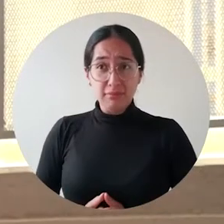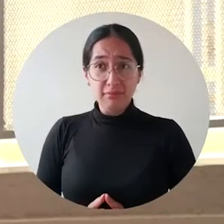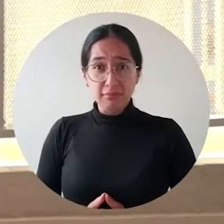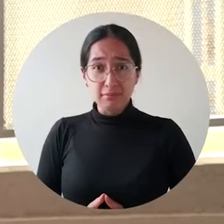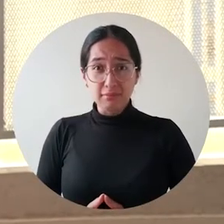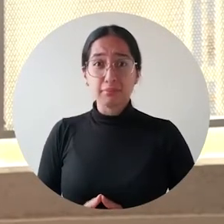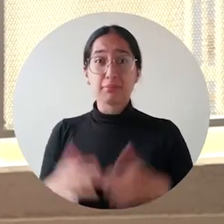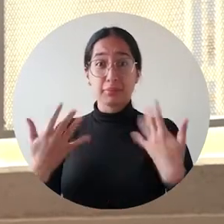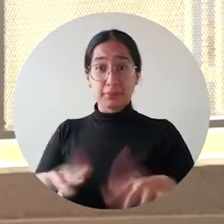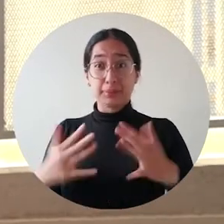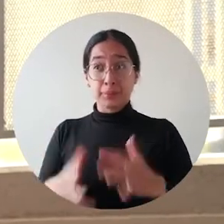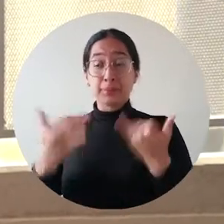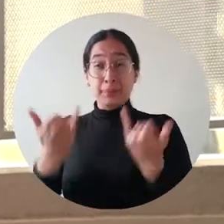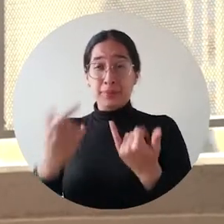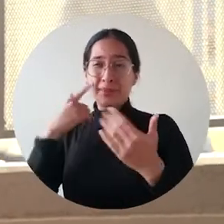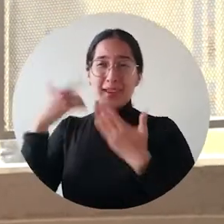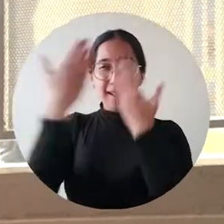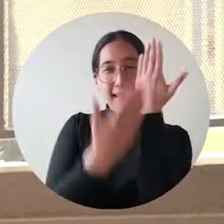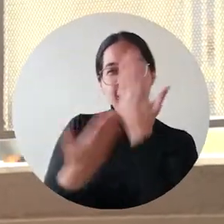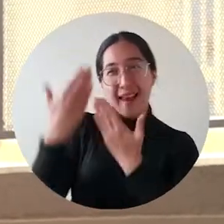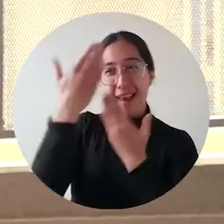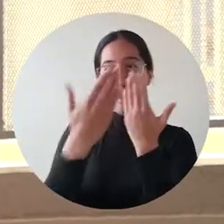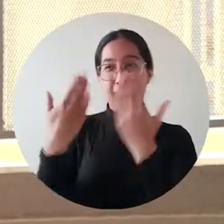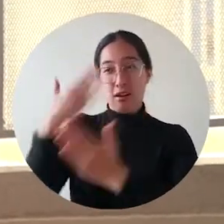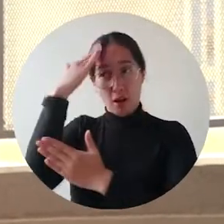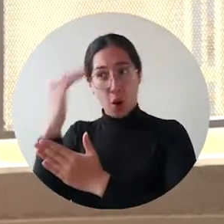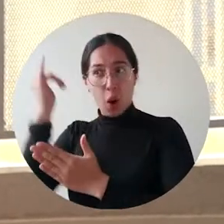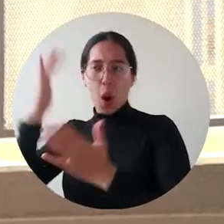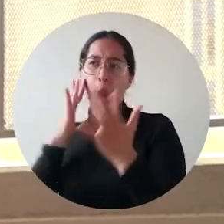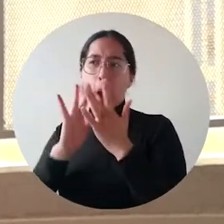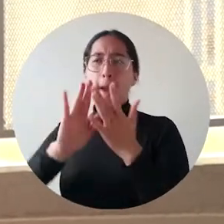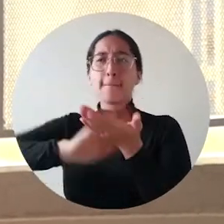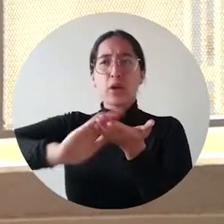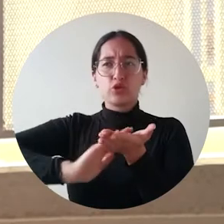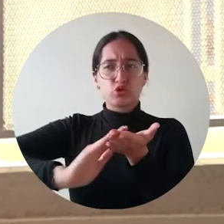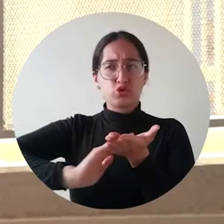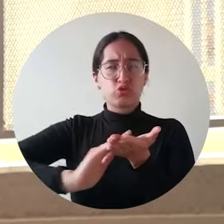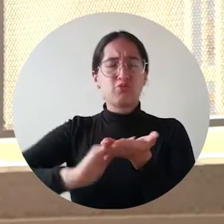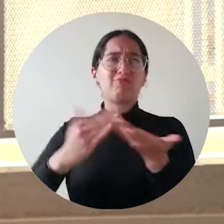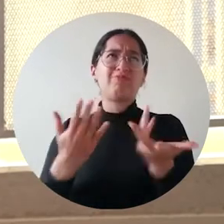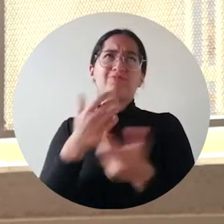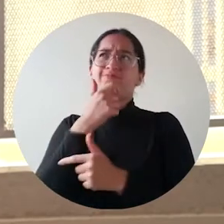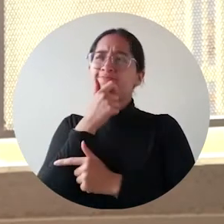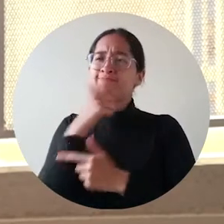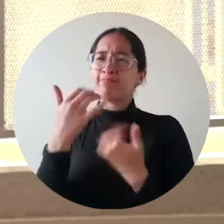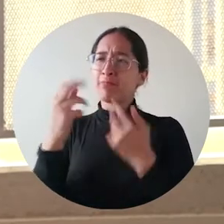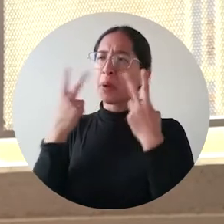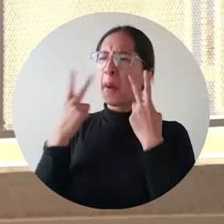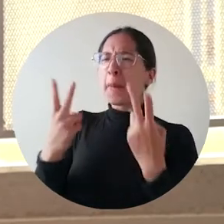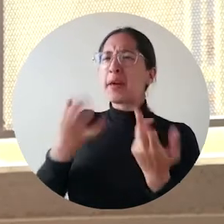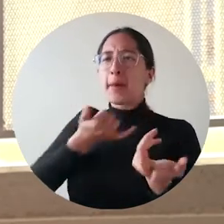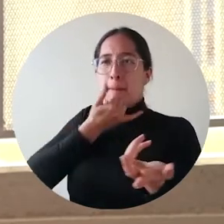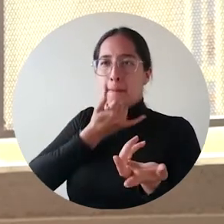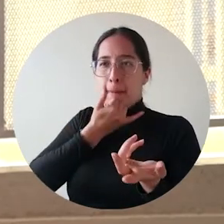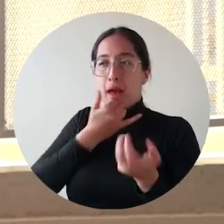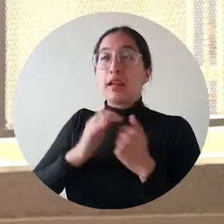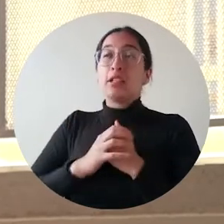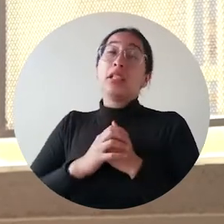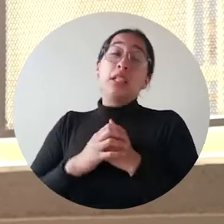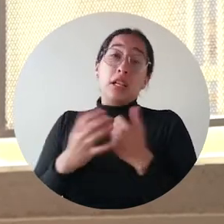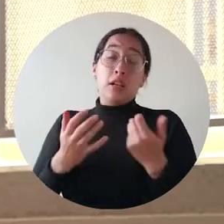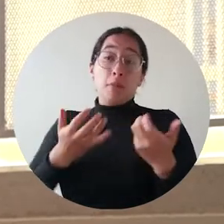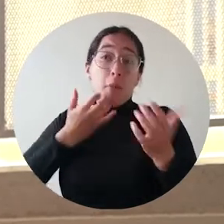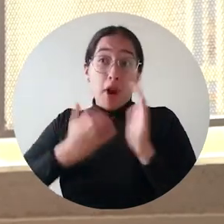Indudablemente haciendo un análisis académico de las alternativas, en donde vamos, vemos que no